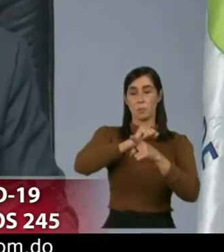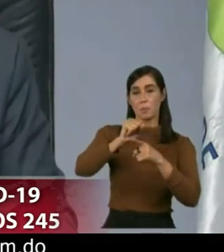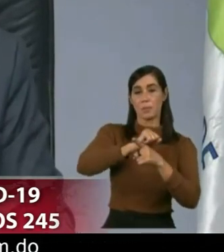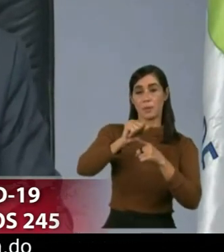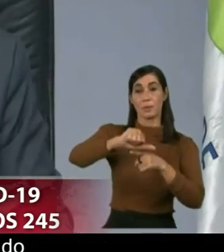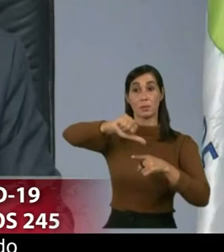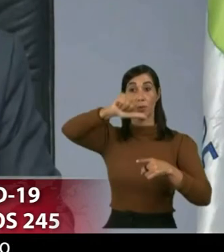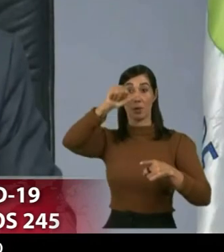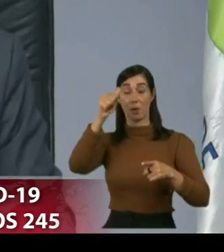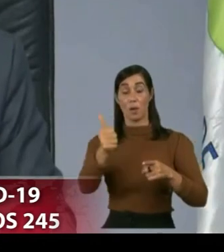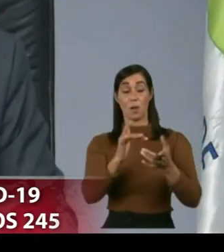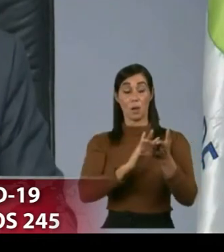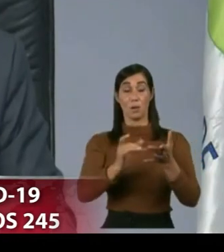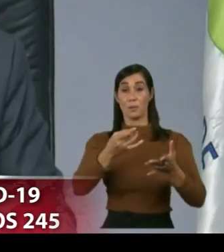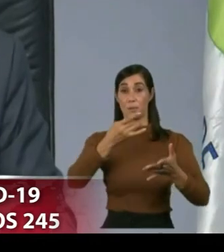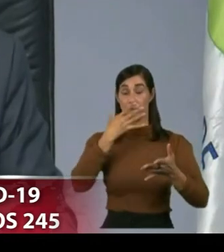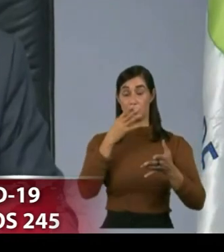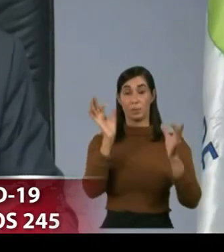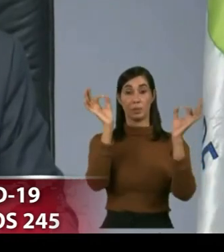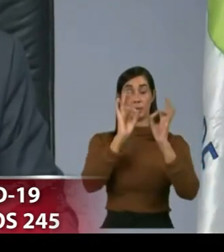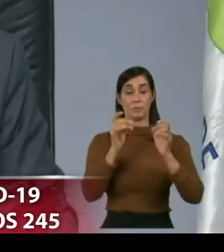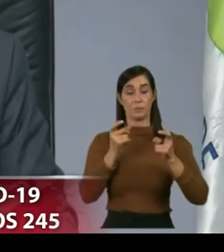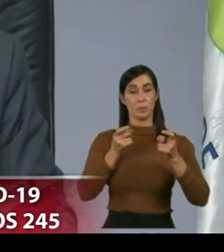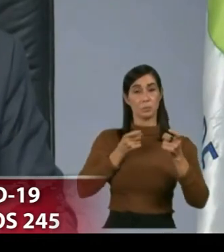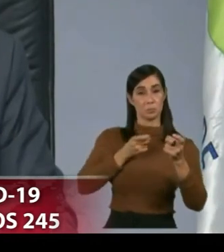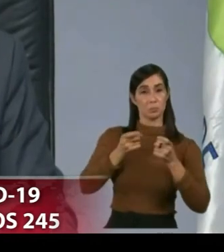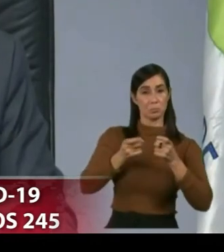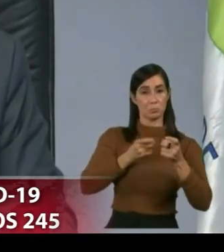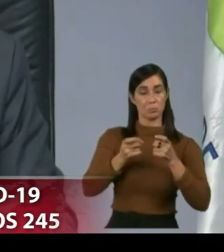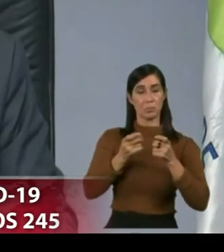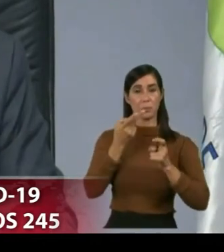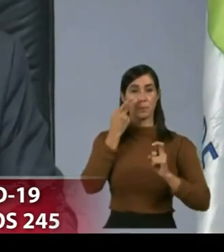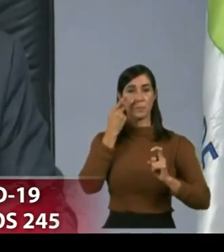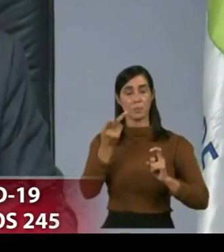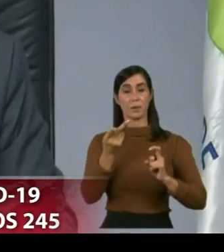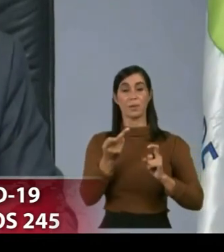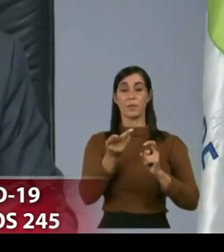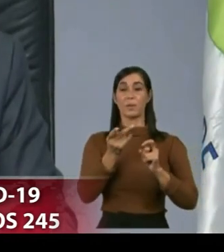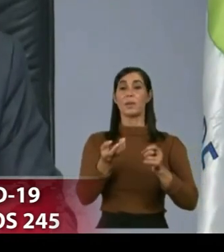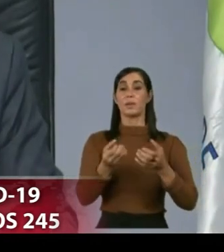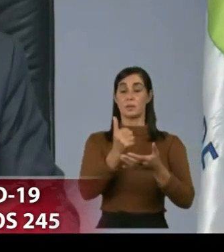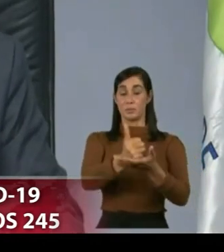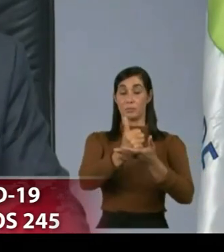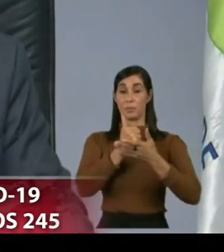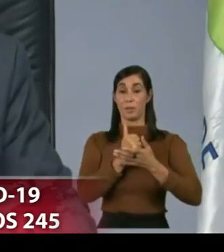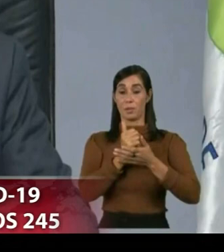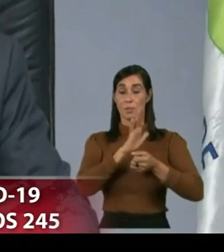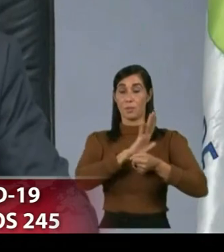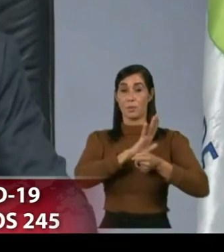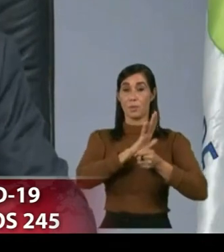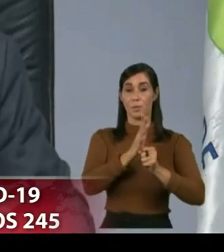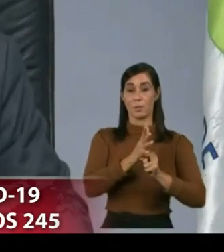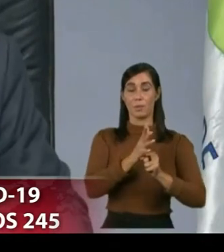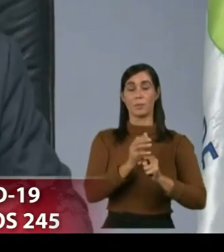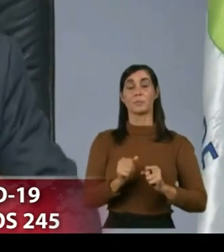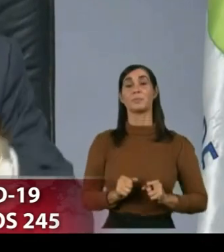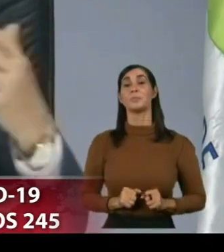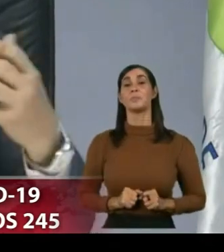otros medicamentos de manera controlada con fines de dar respuesta y siguiendo esa